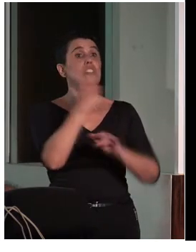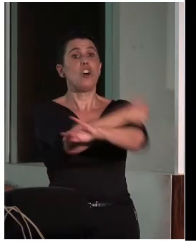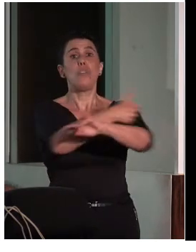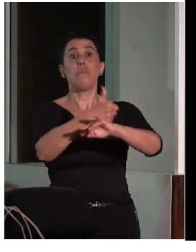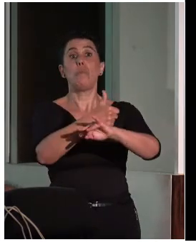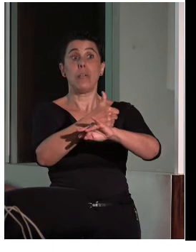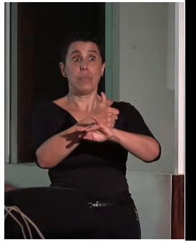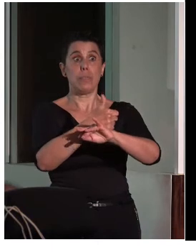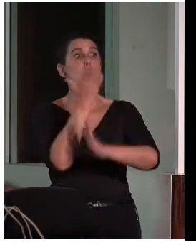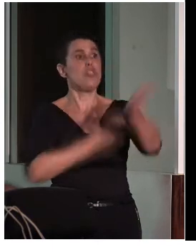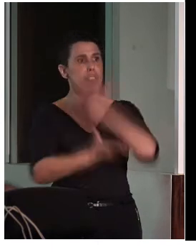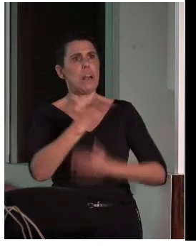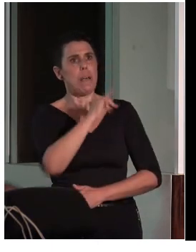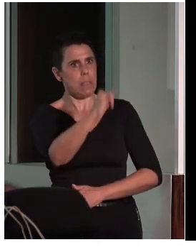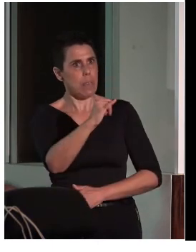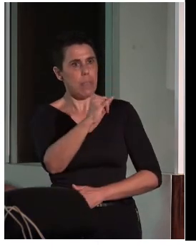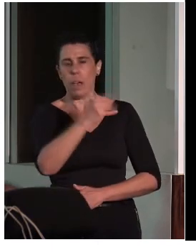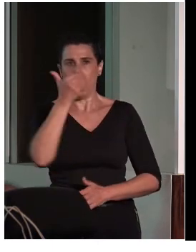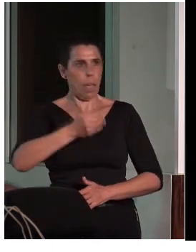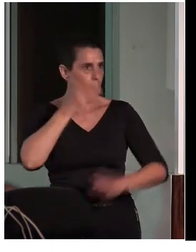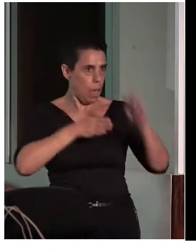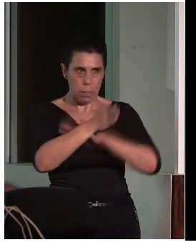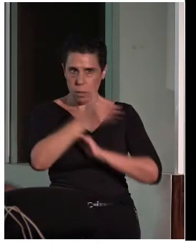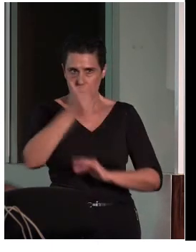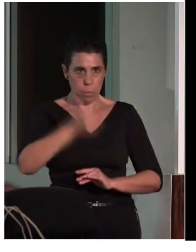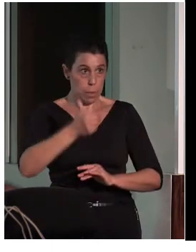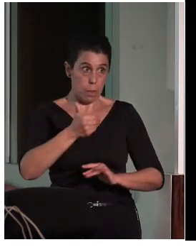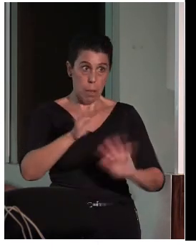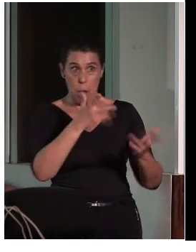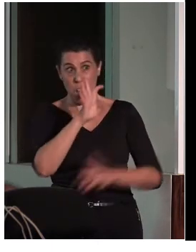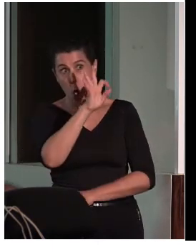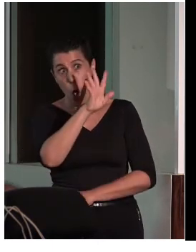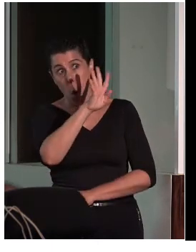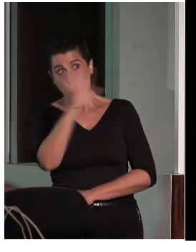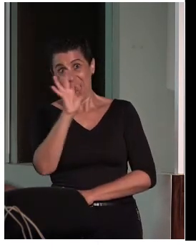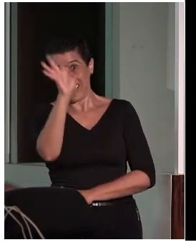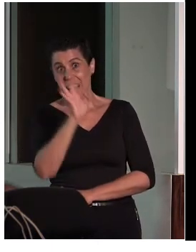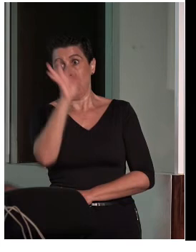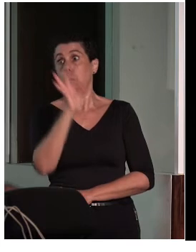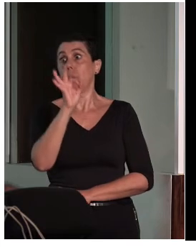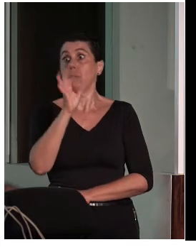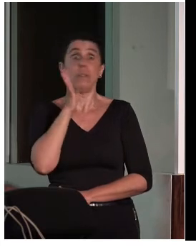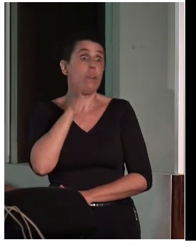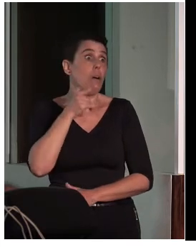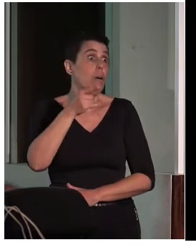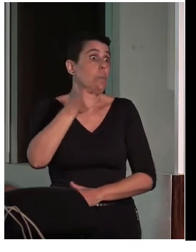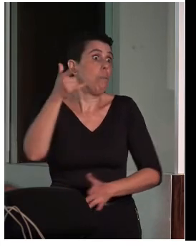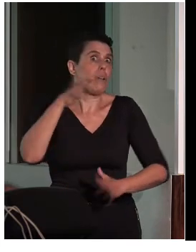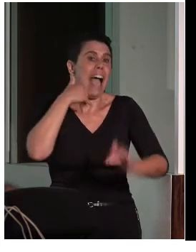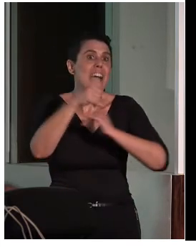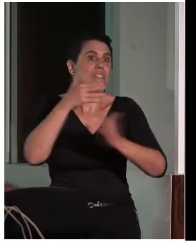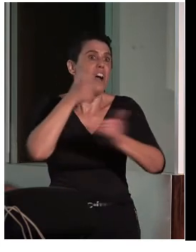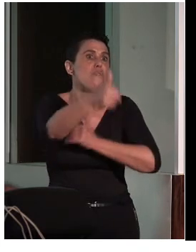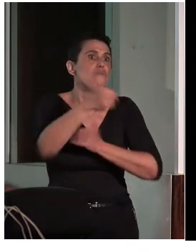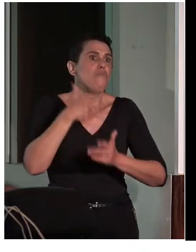discapacidad. Es bueno para el 40%, porque todos vamos para mayores, tendremos más problemas de